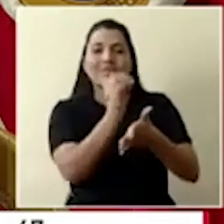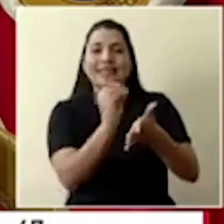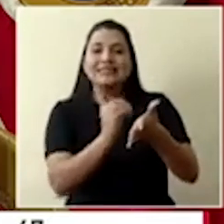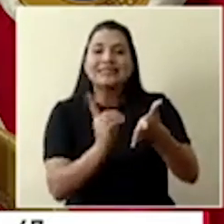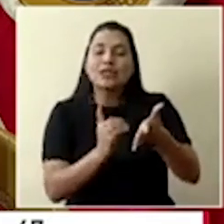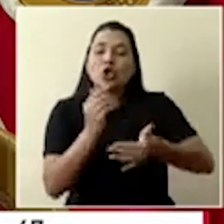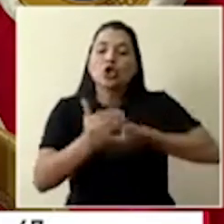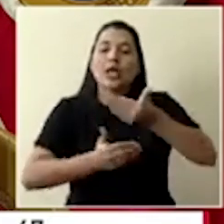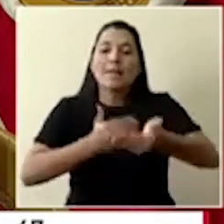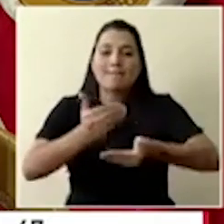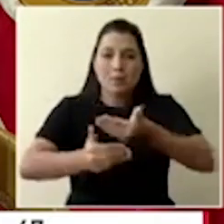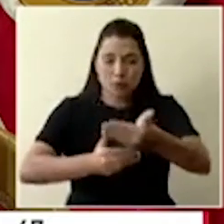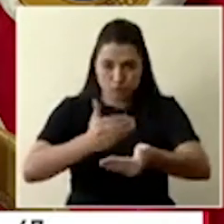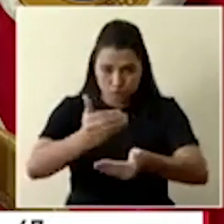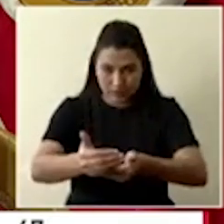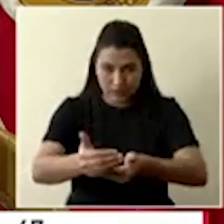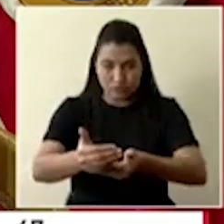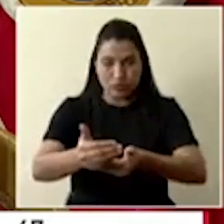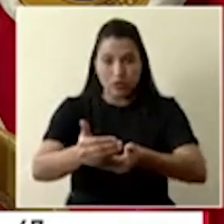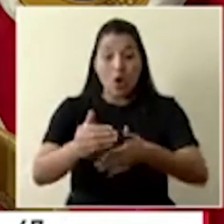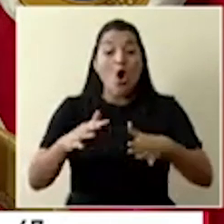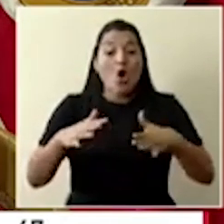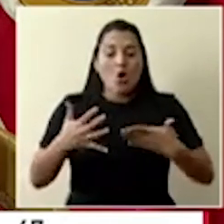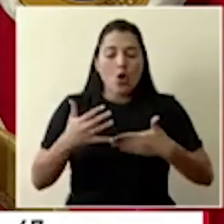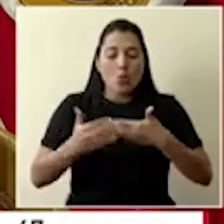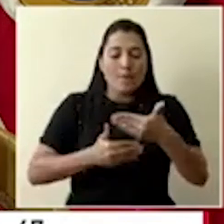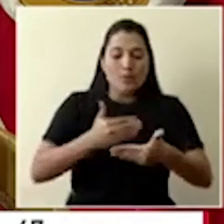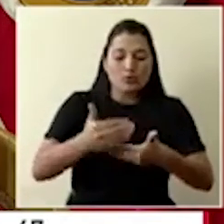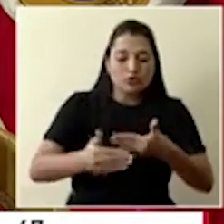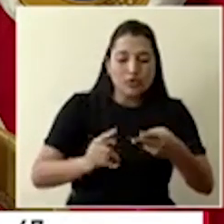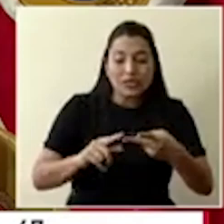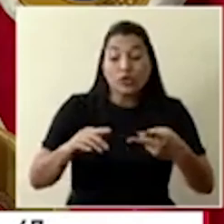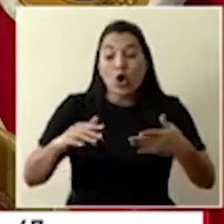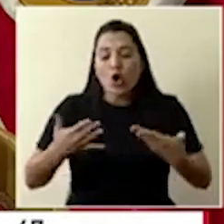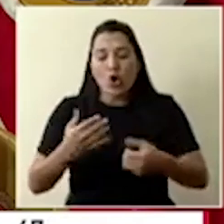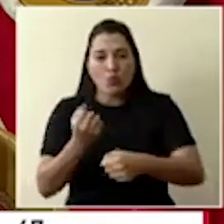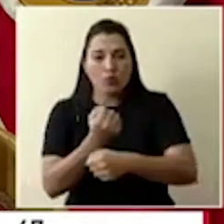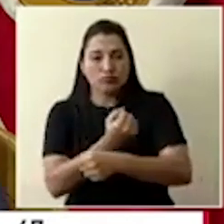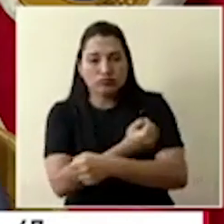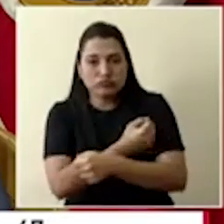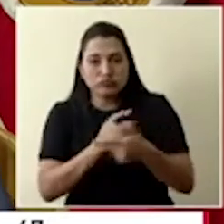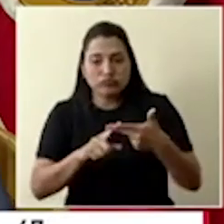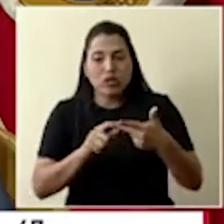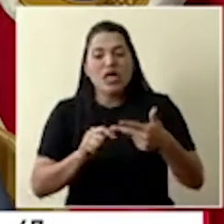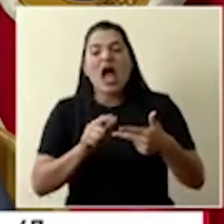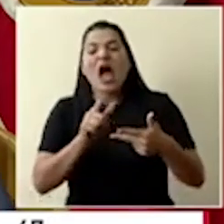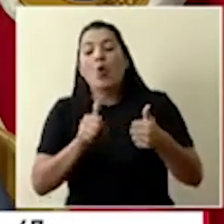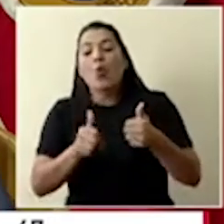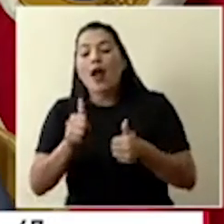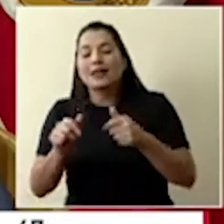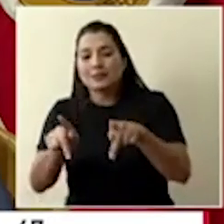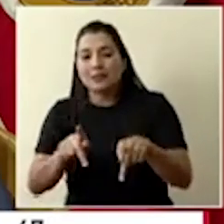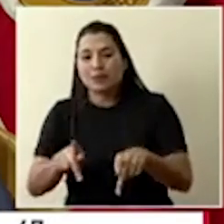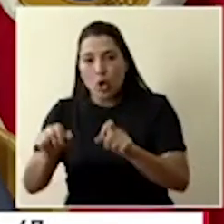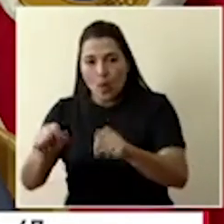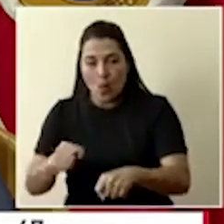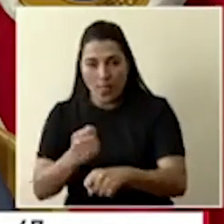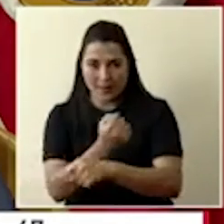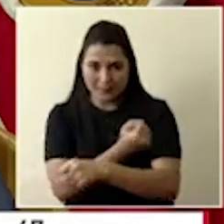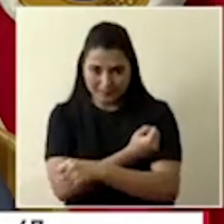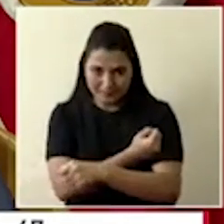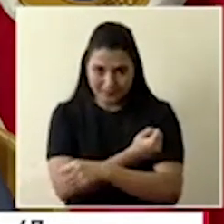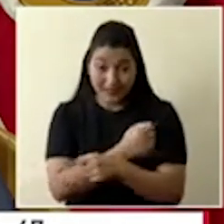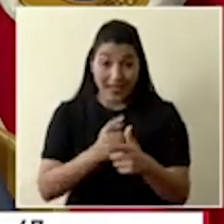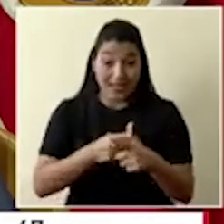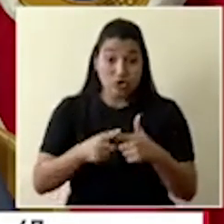el procesamiento de la misma y luego la infusión de esa plasma y en qué tipo de pacientes. Y ahora esperamos que